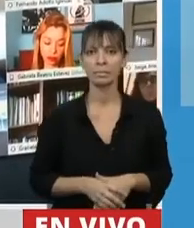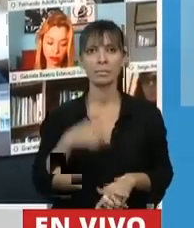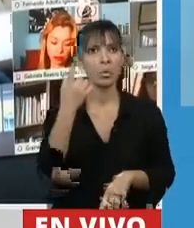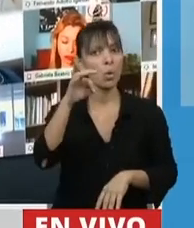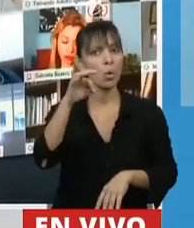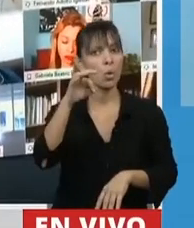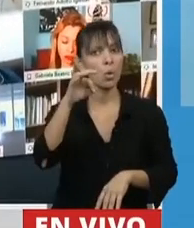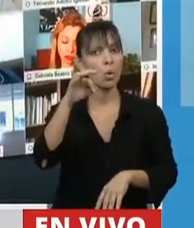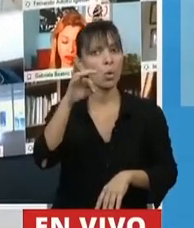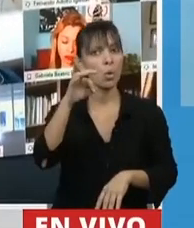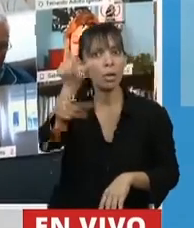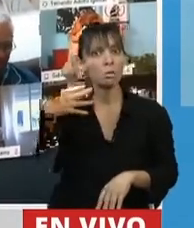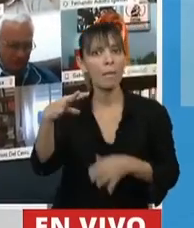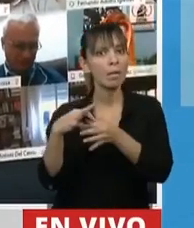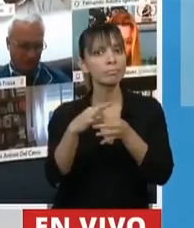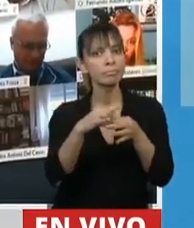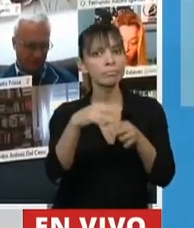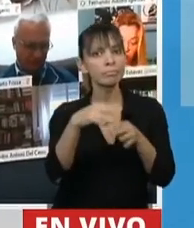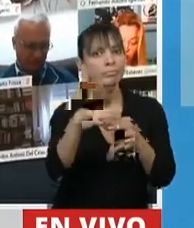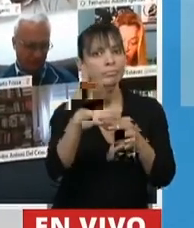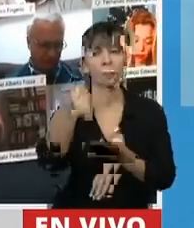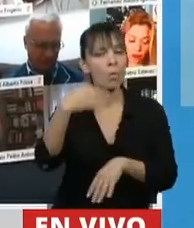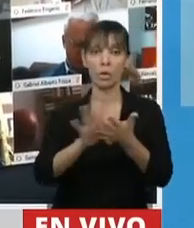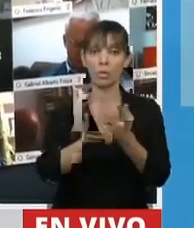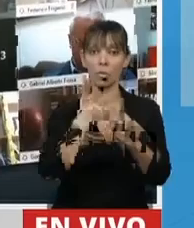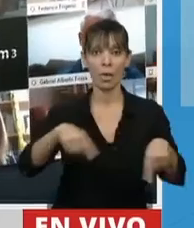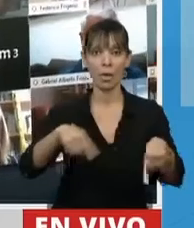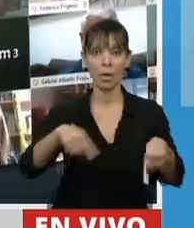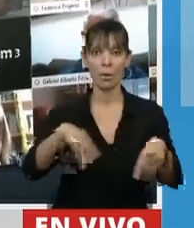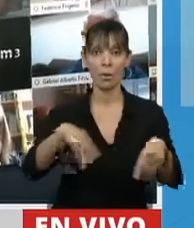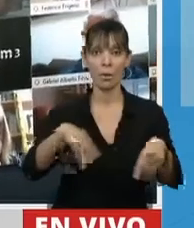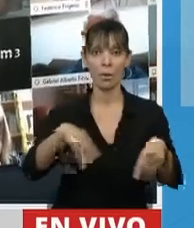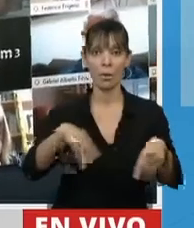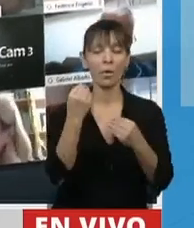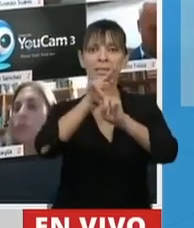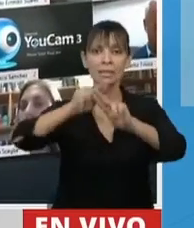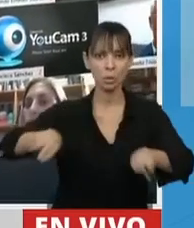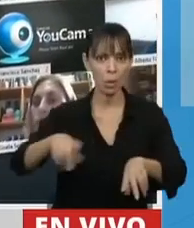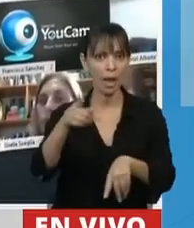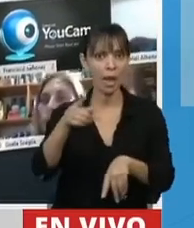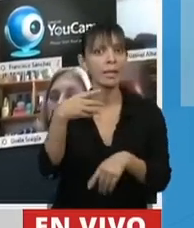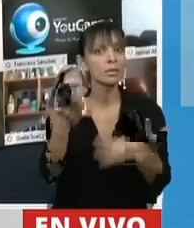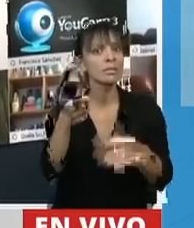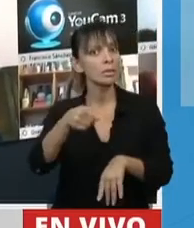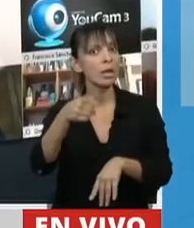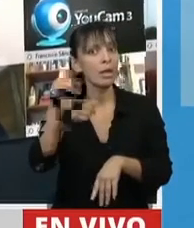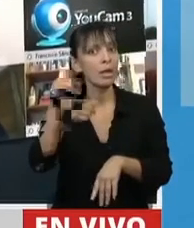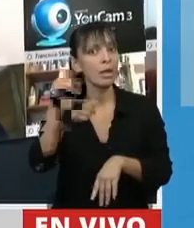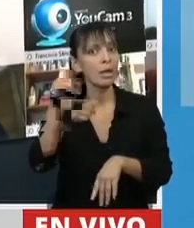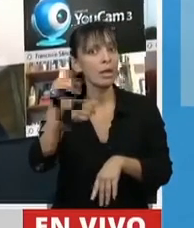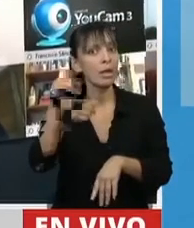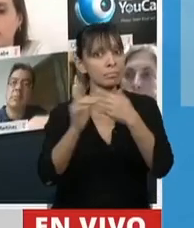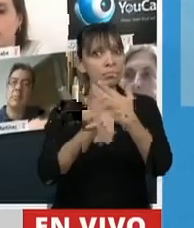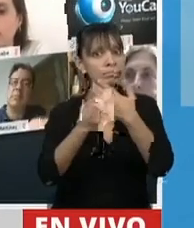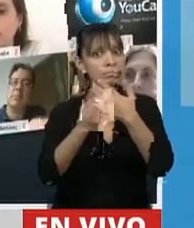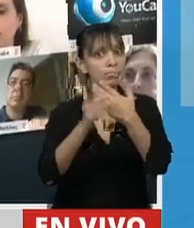funcionario sujeto a algo que fue una novedad en nuestra moción de censura. Por eso es que el jefe de gabinete no es